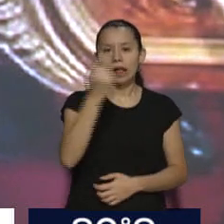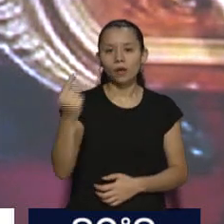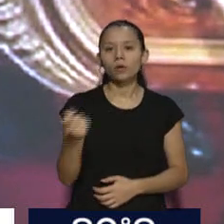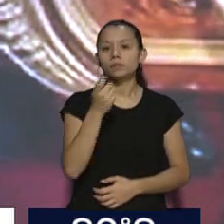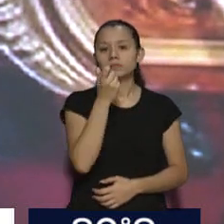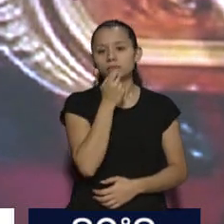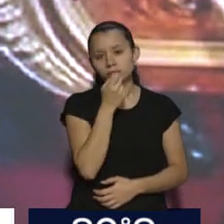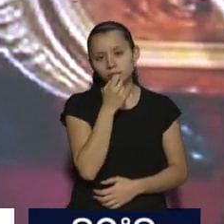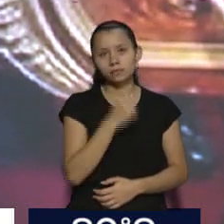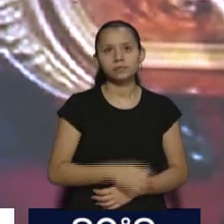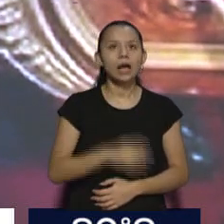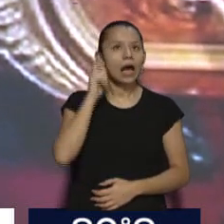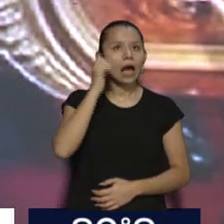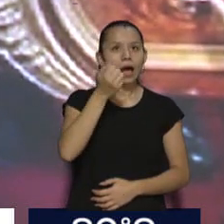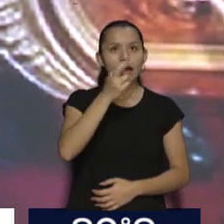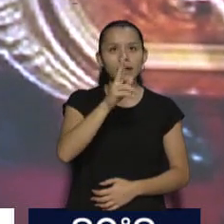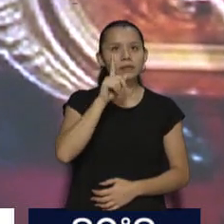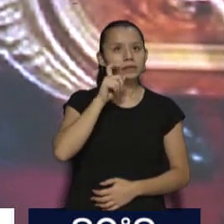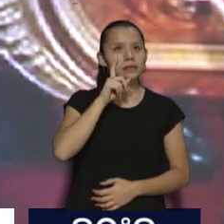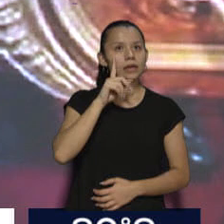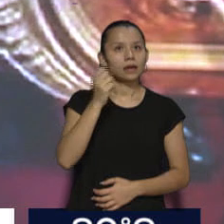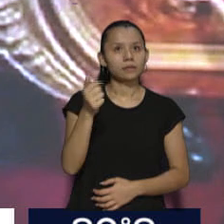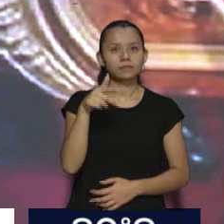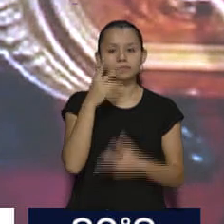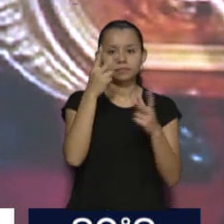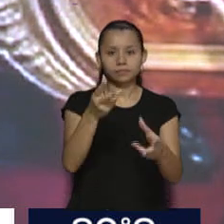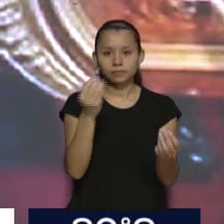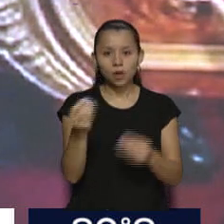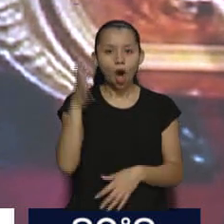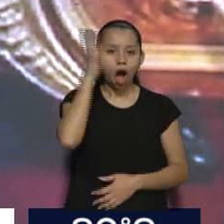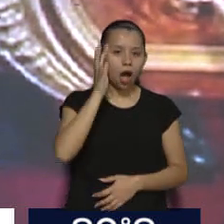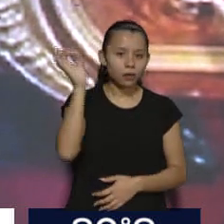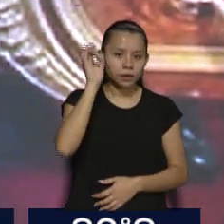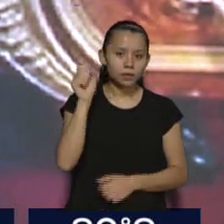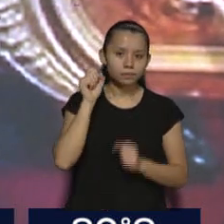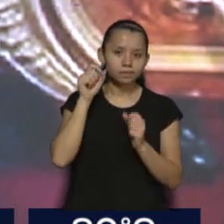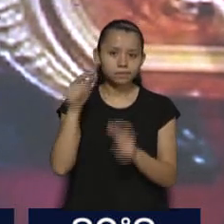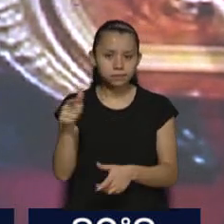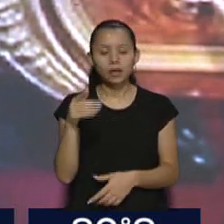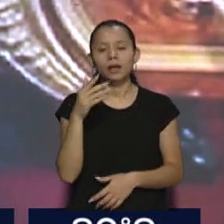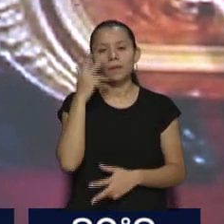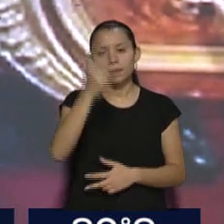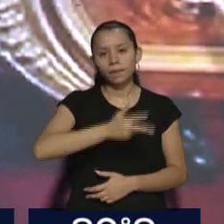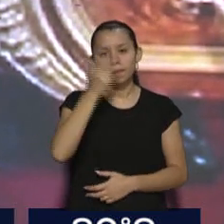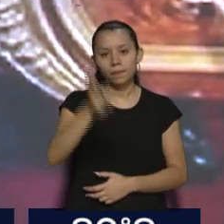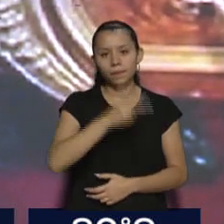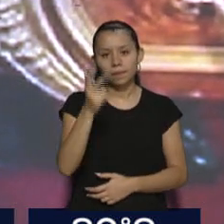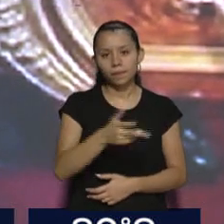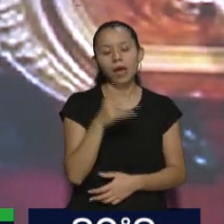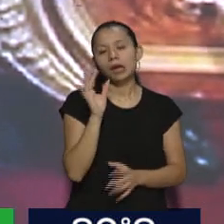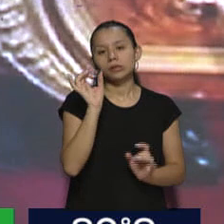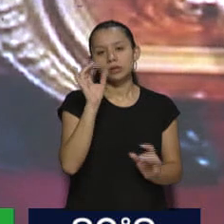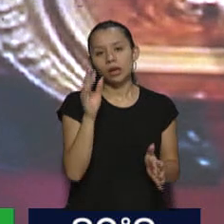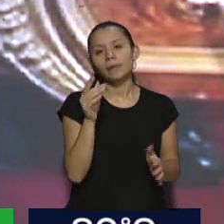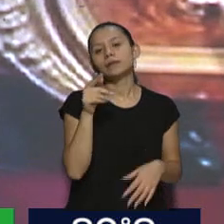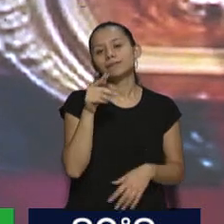más. Además, Sudera se come 10 carillas de su opinión y Sudera apenas 5 o 6 líneas, diciendo si